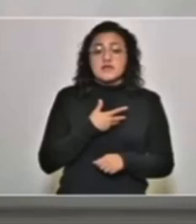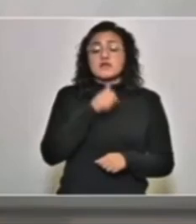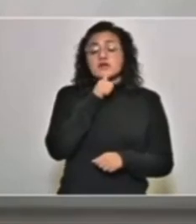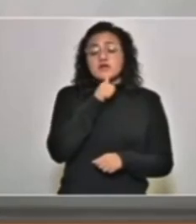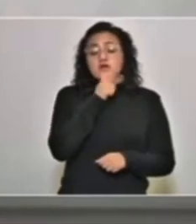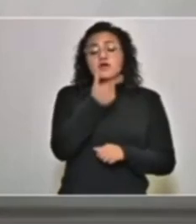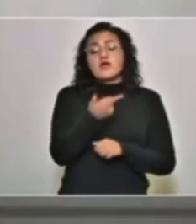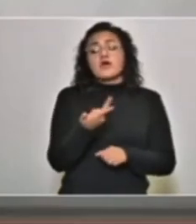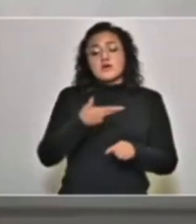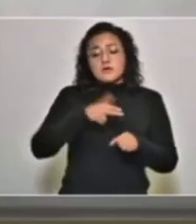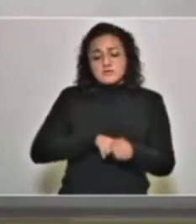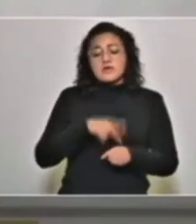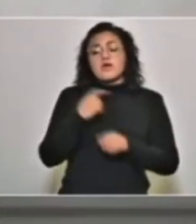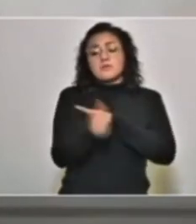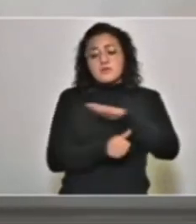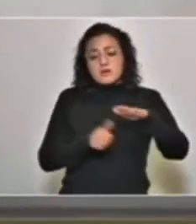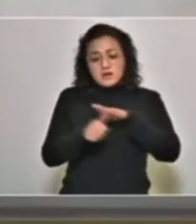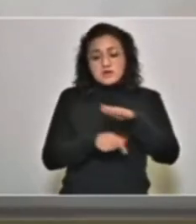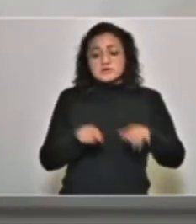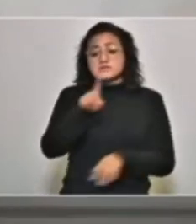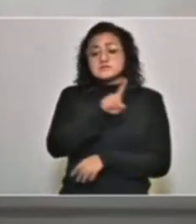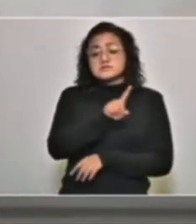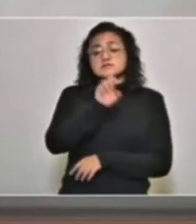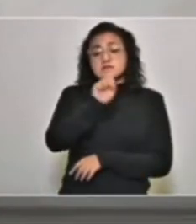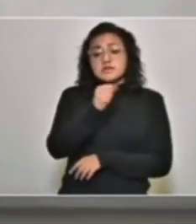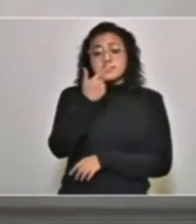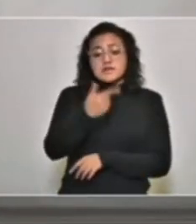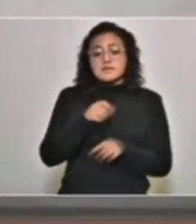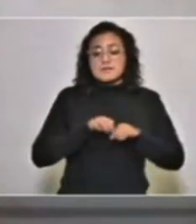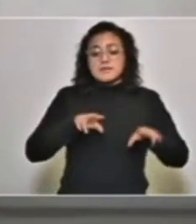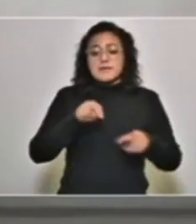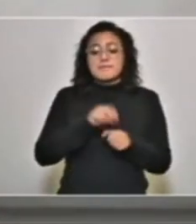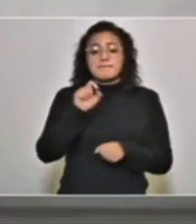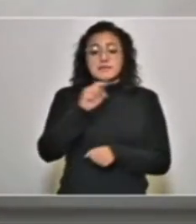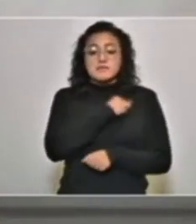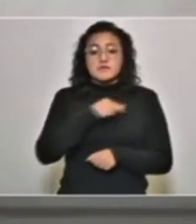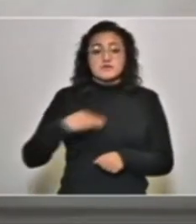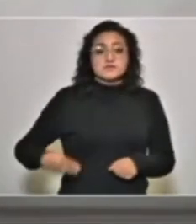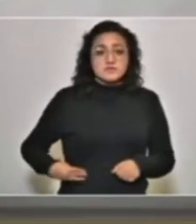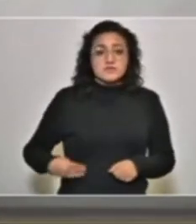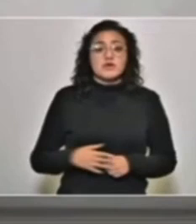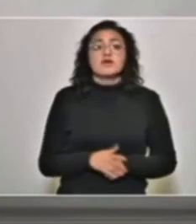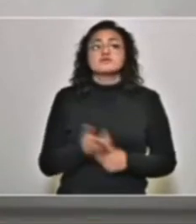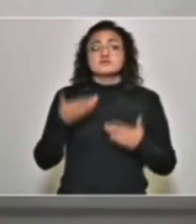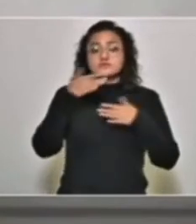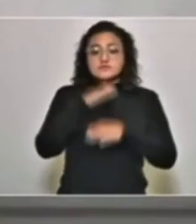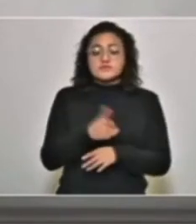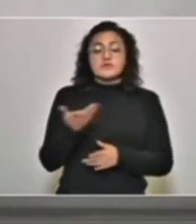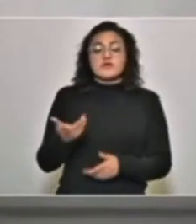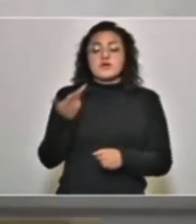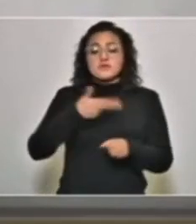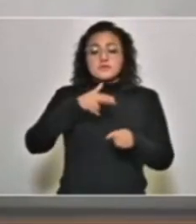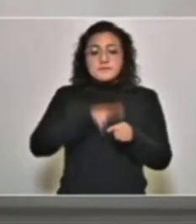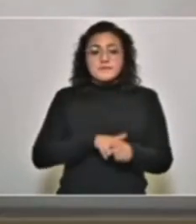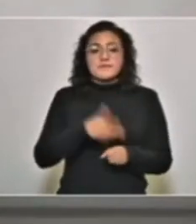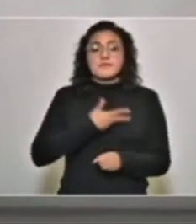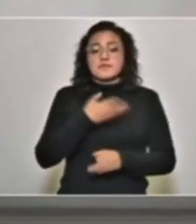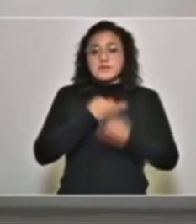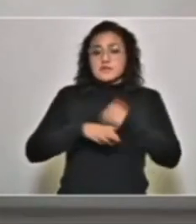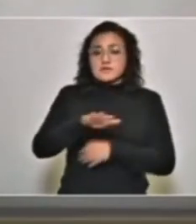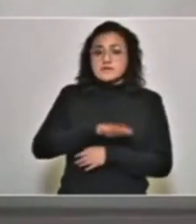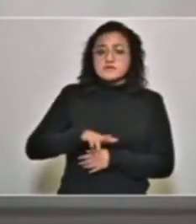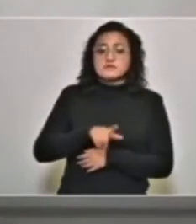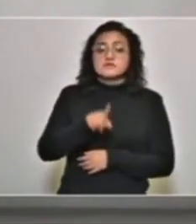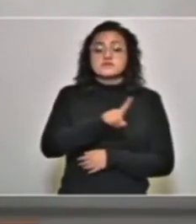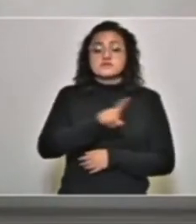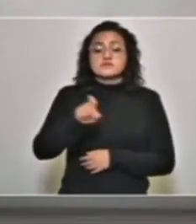activos ambulatorios y hospitalizados, 67, distribuidos en 20 municipios. En lo que respecta a la hospitalización en todo el sector,